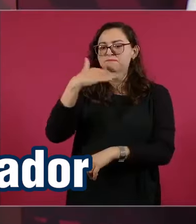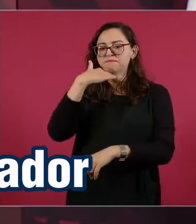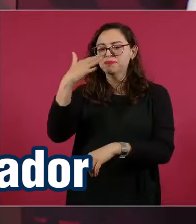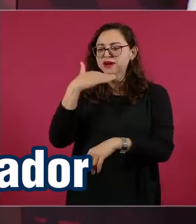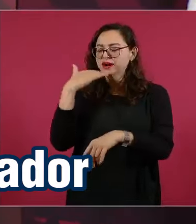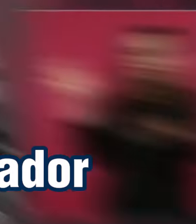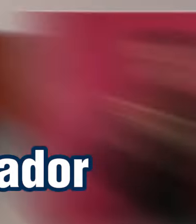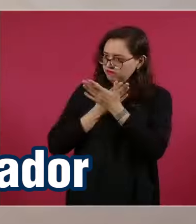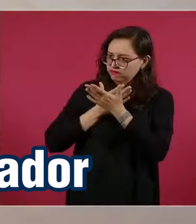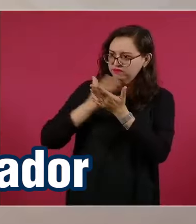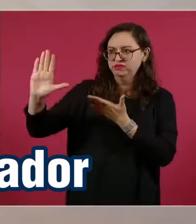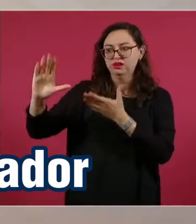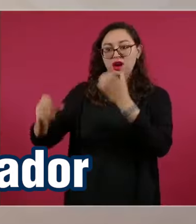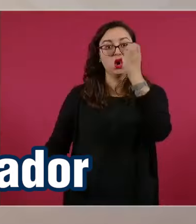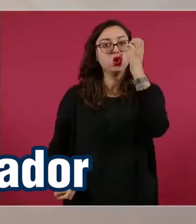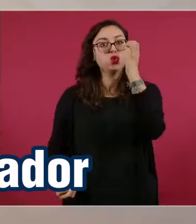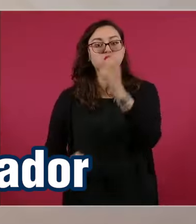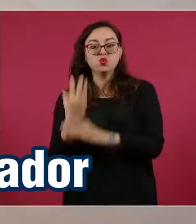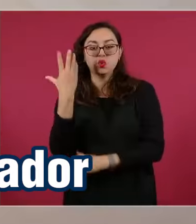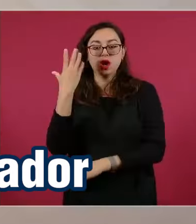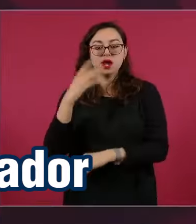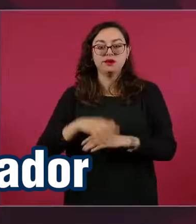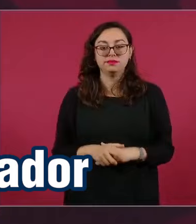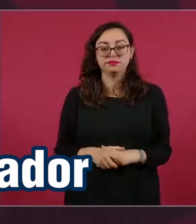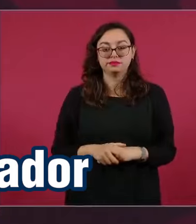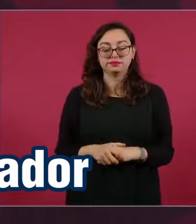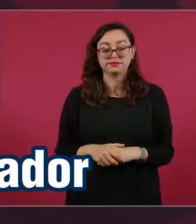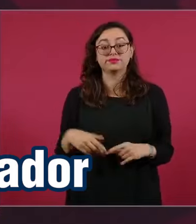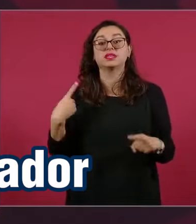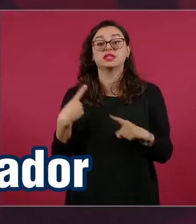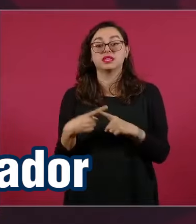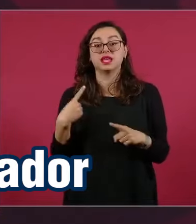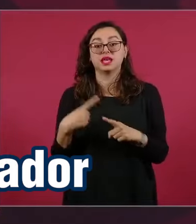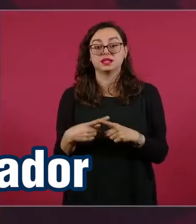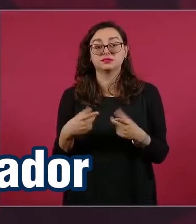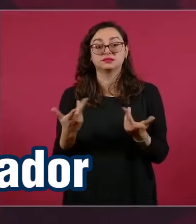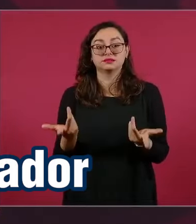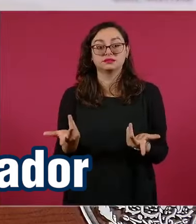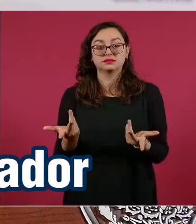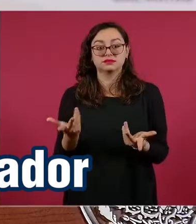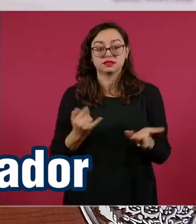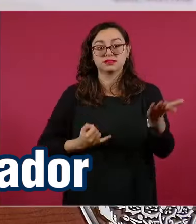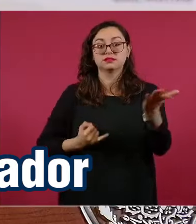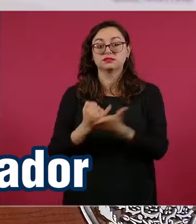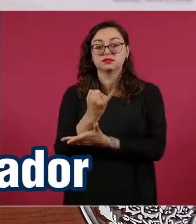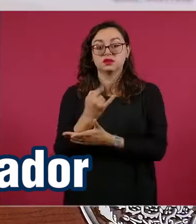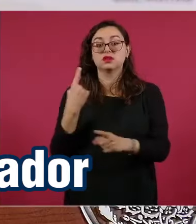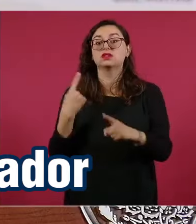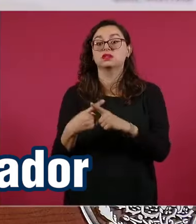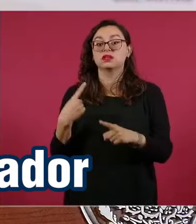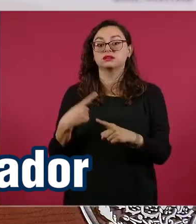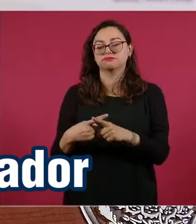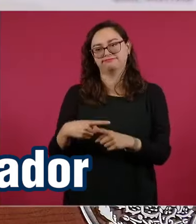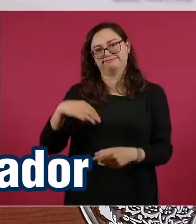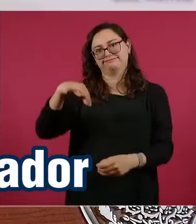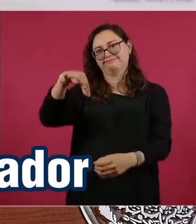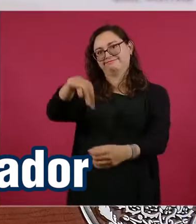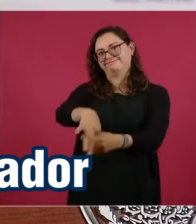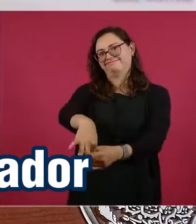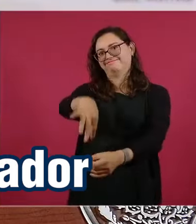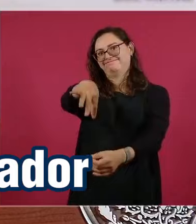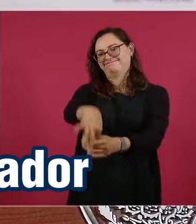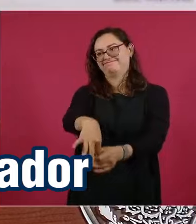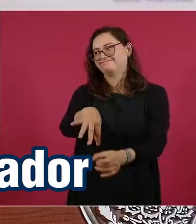zamarreada. ¿Y quién lo puede hacer? El pueblo. El mejor método es el método